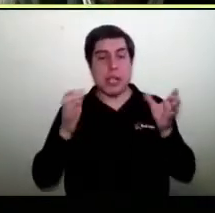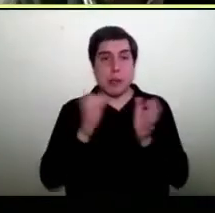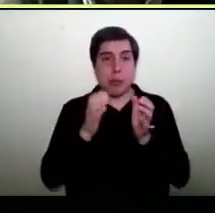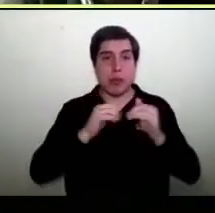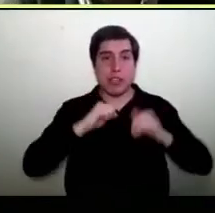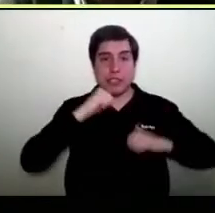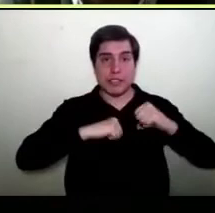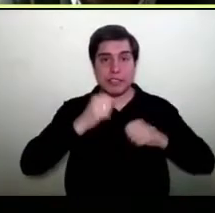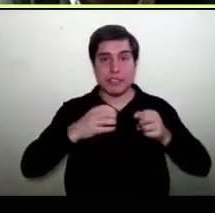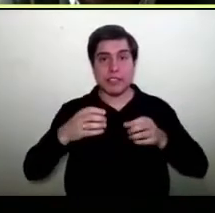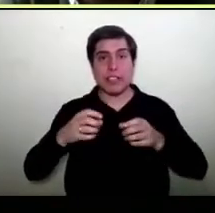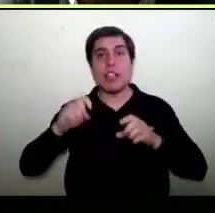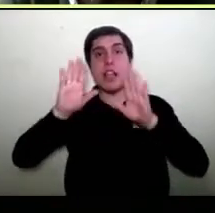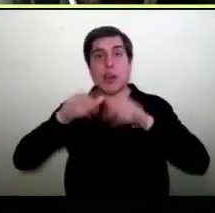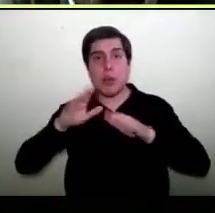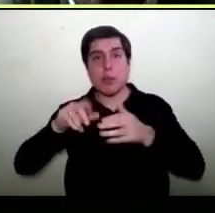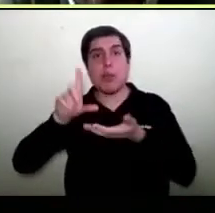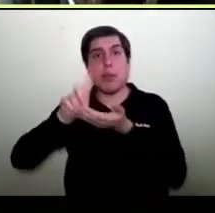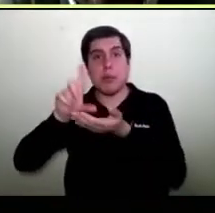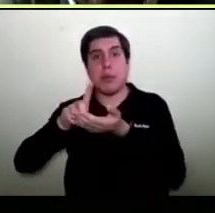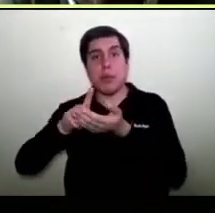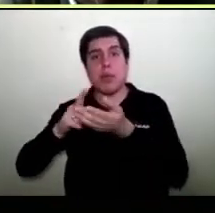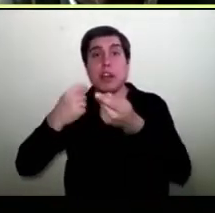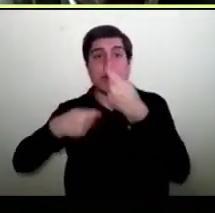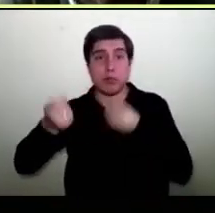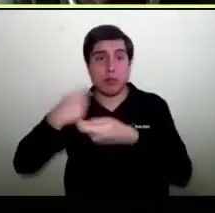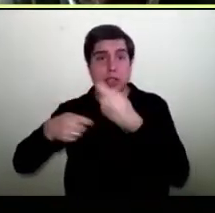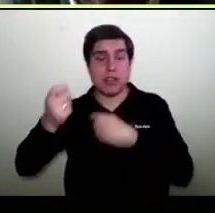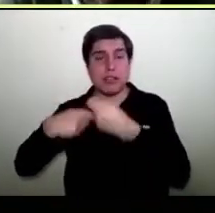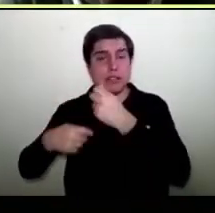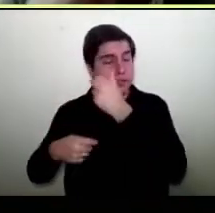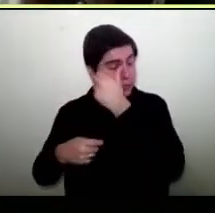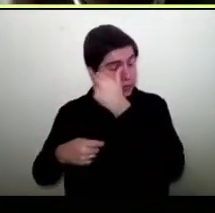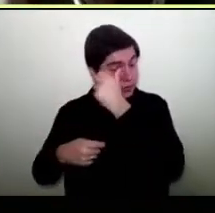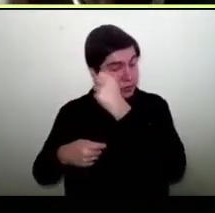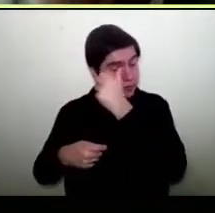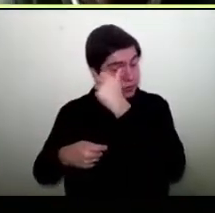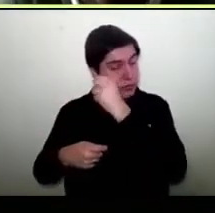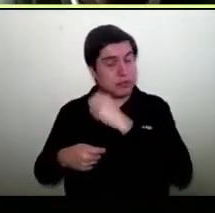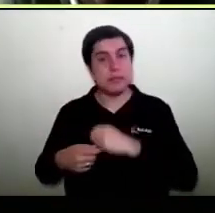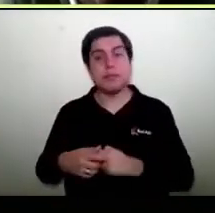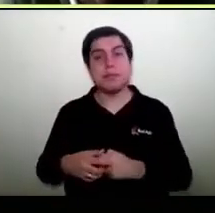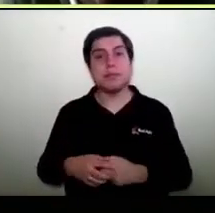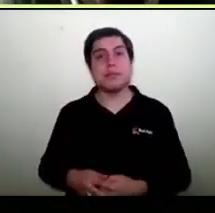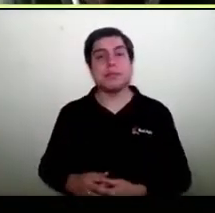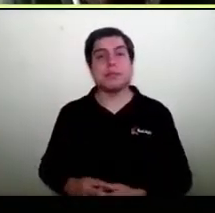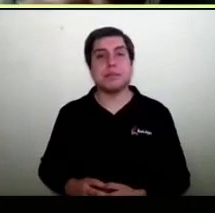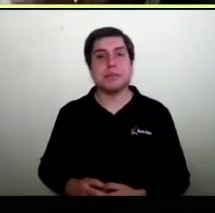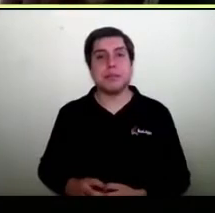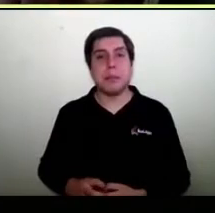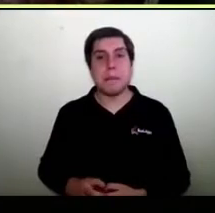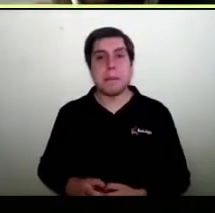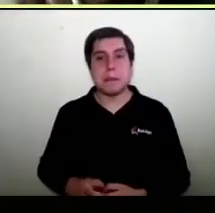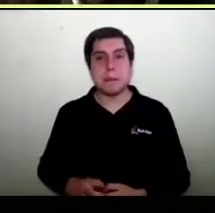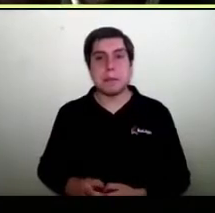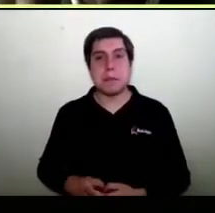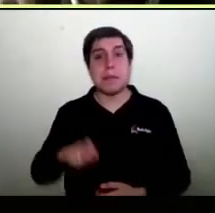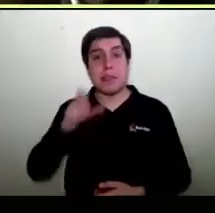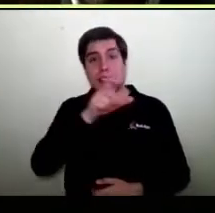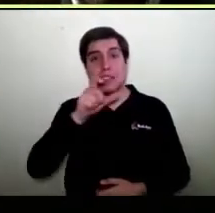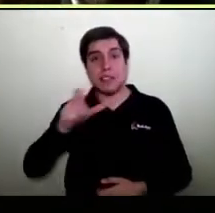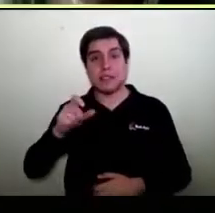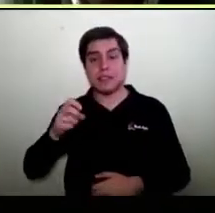mismo lugar virtual, en un mismo sitio que fue lo que conversábamos hace unos minutos atrás, que nos permiten exactamente eso, que las personas